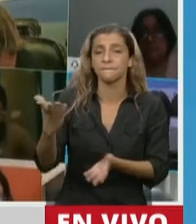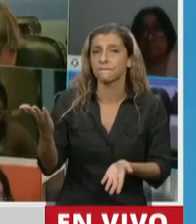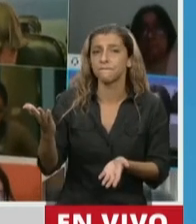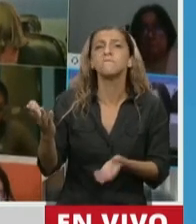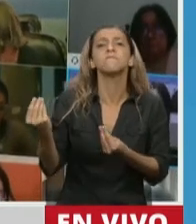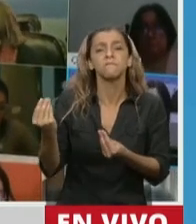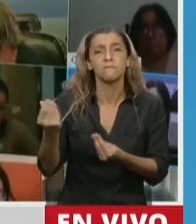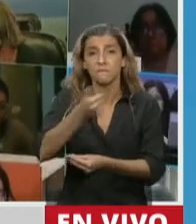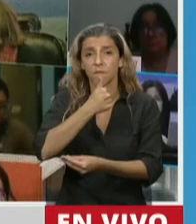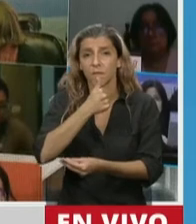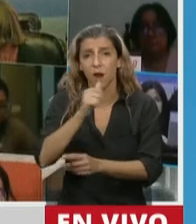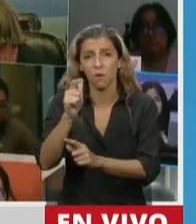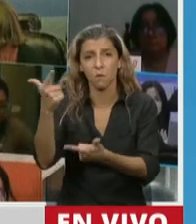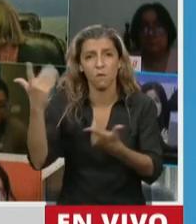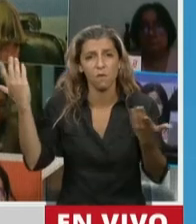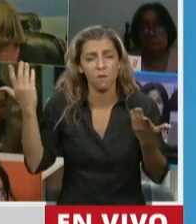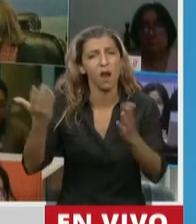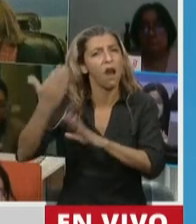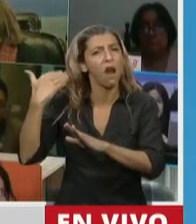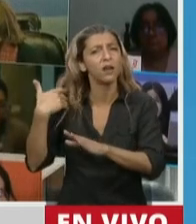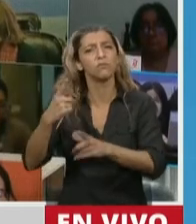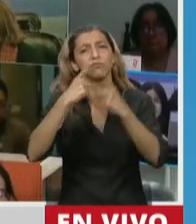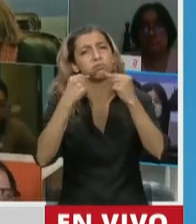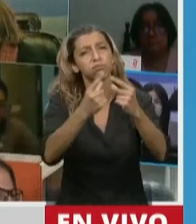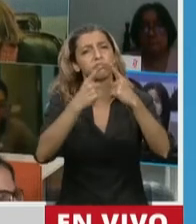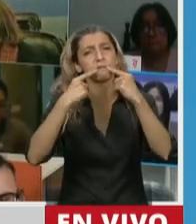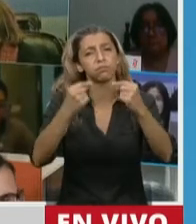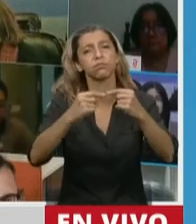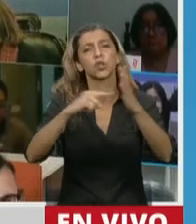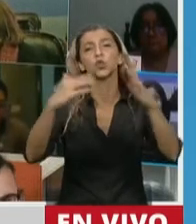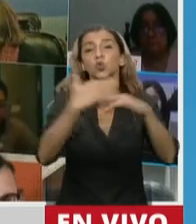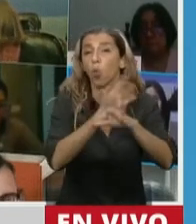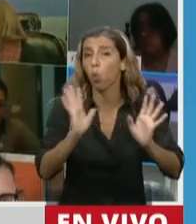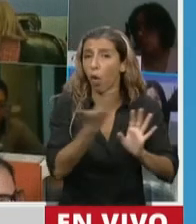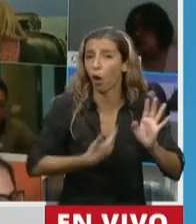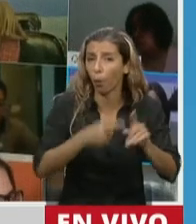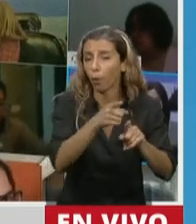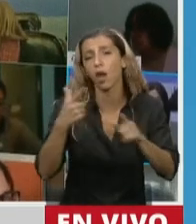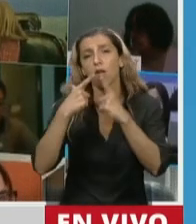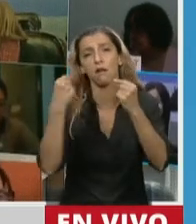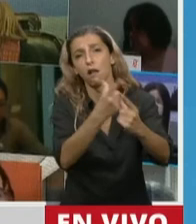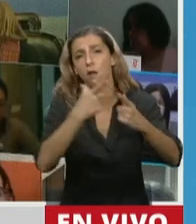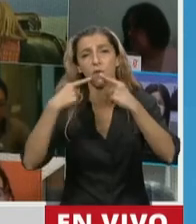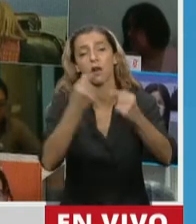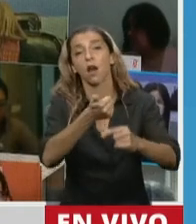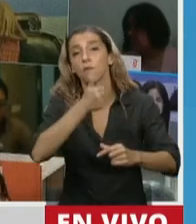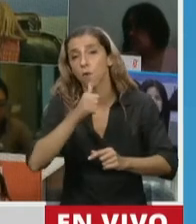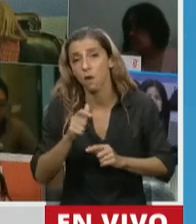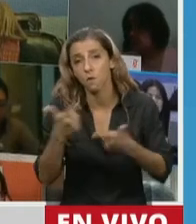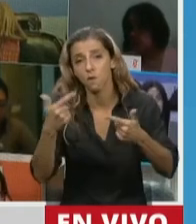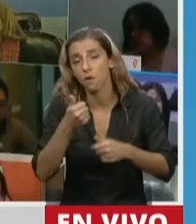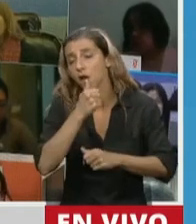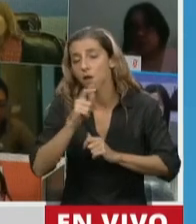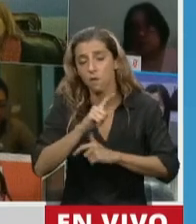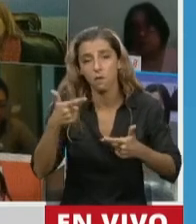reclamaba agua, agua pura, agua potable, al gobierno de la Ciudad de Buenos Aires, y no la tuvo, y en